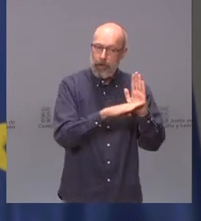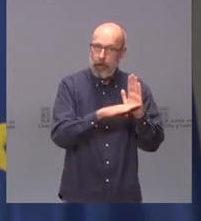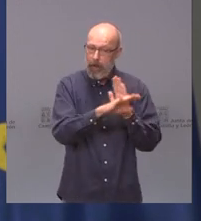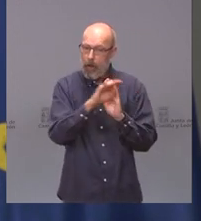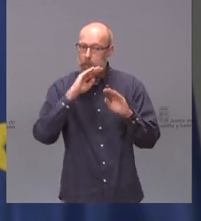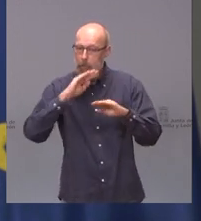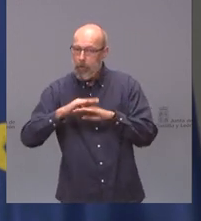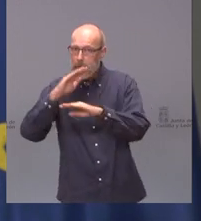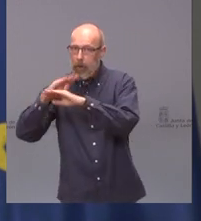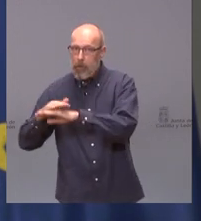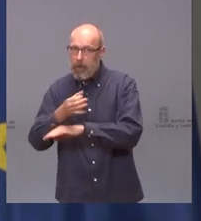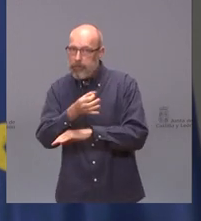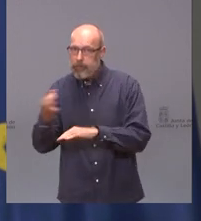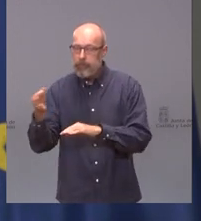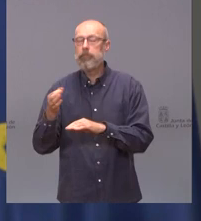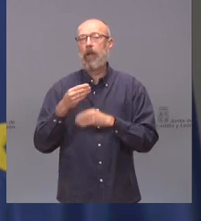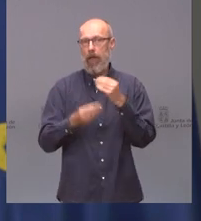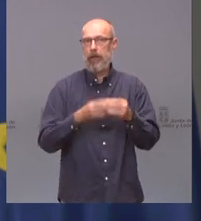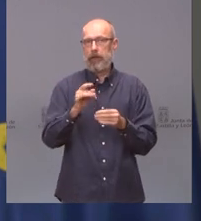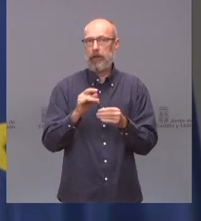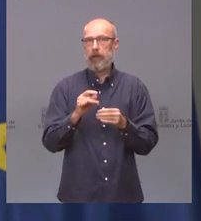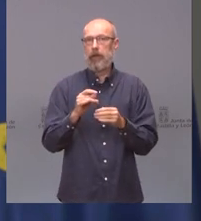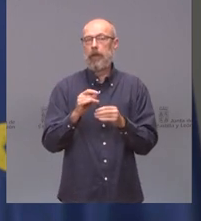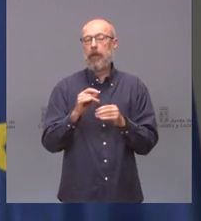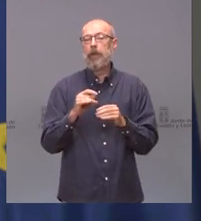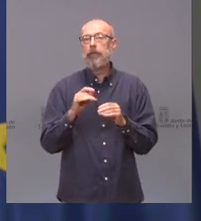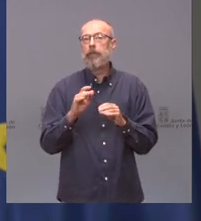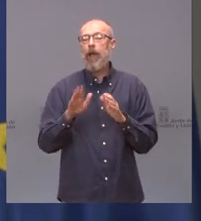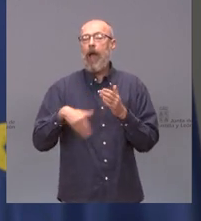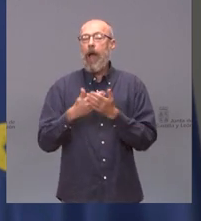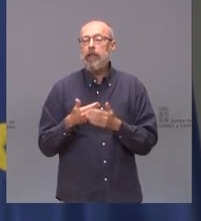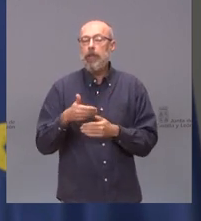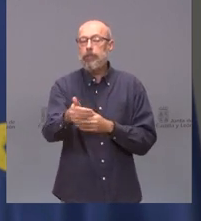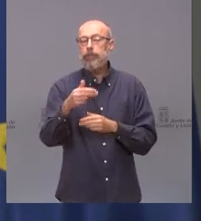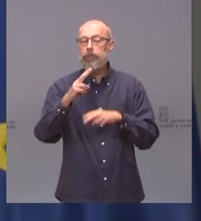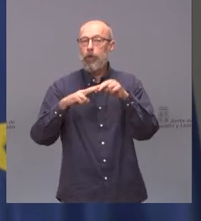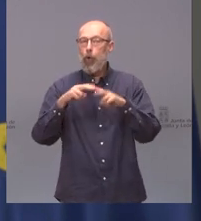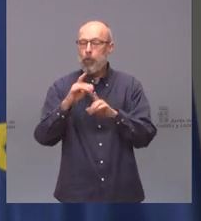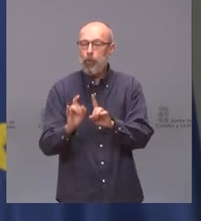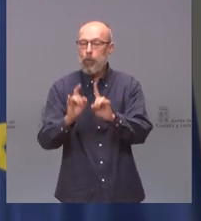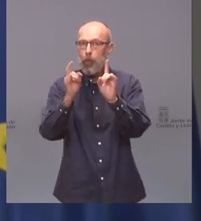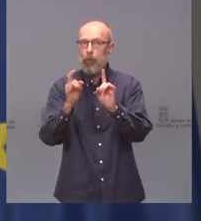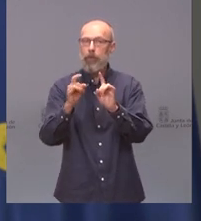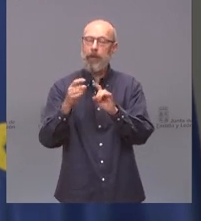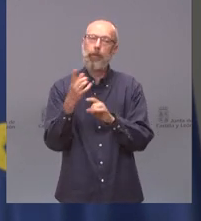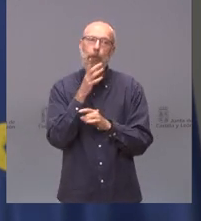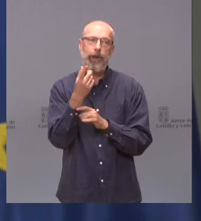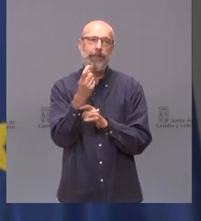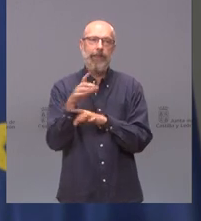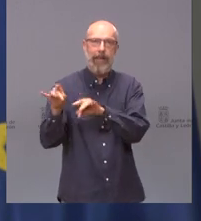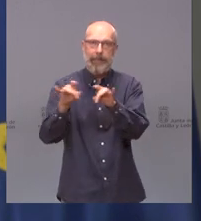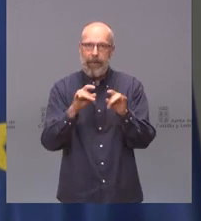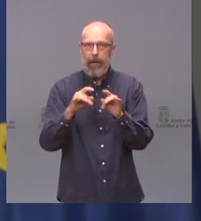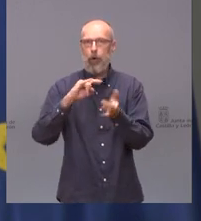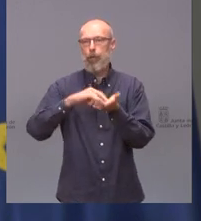mientras se construye con los plazos que son obligados, con la necesidad de encontrar terreno, de hacer el